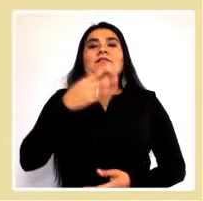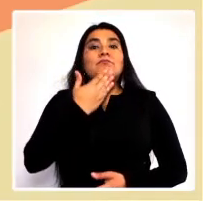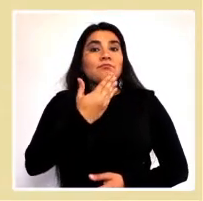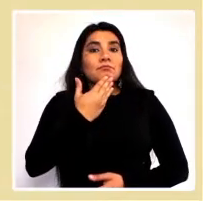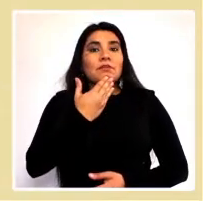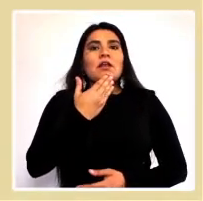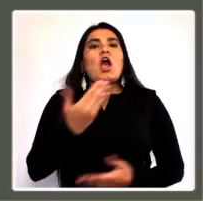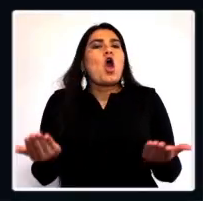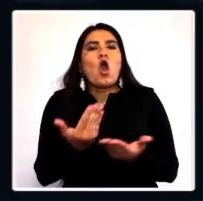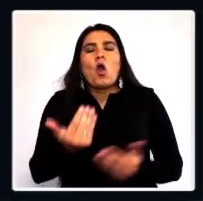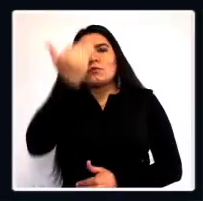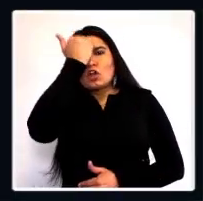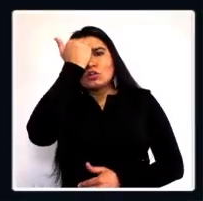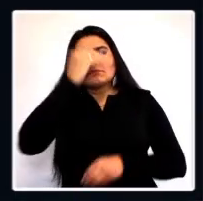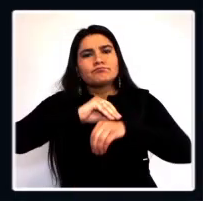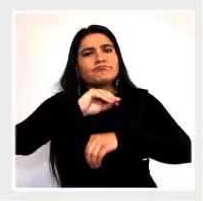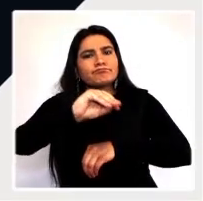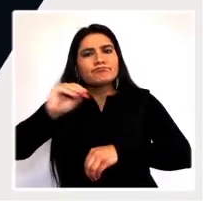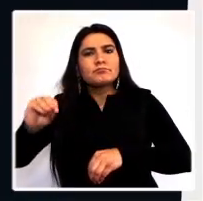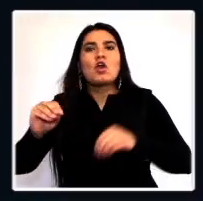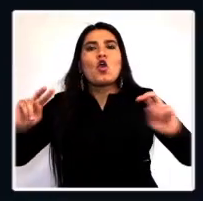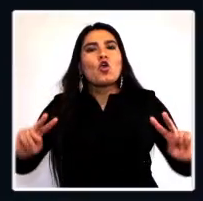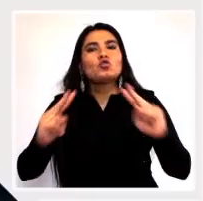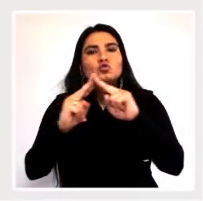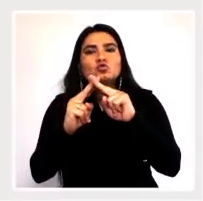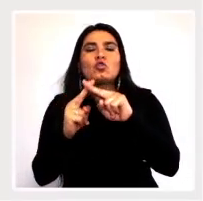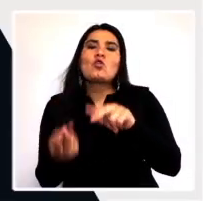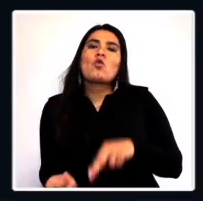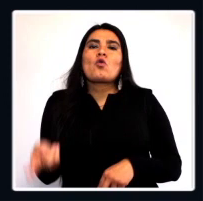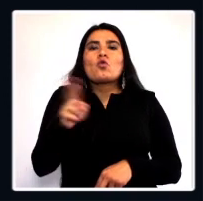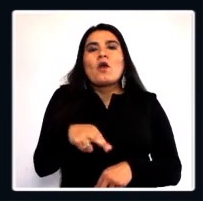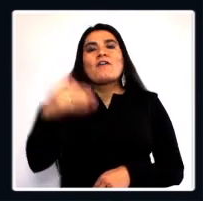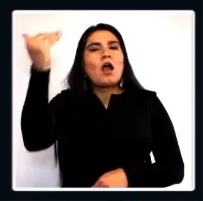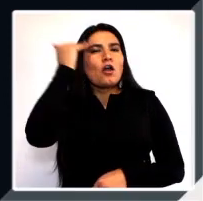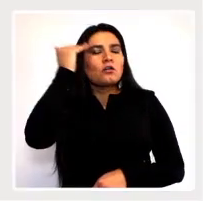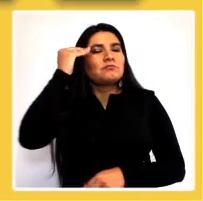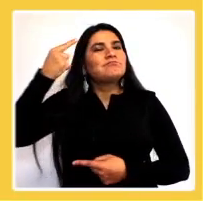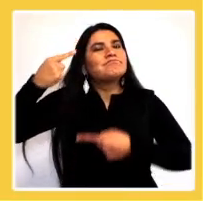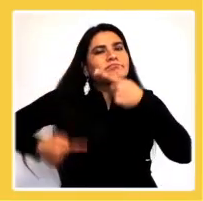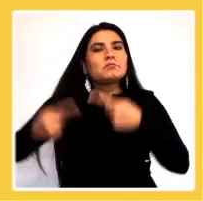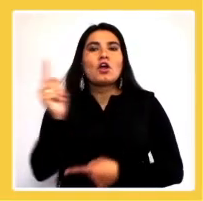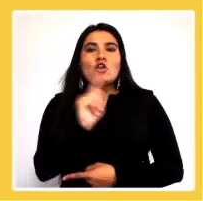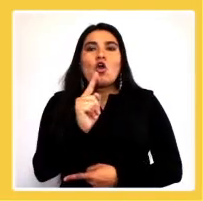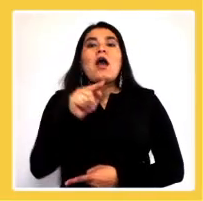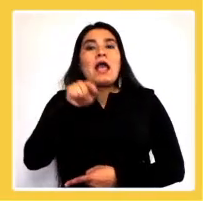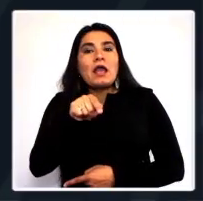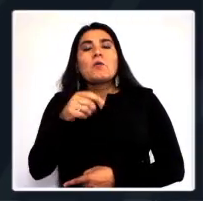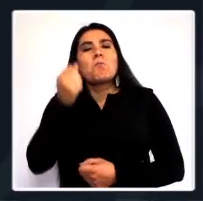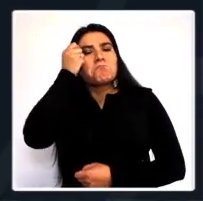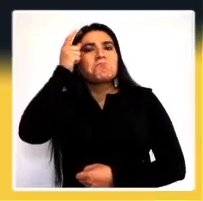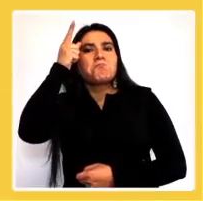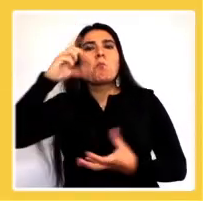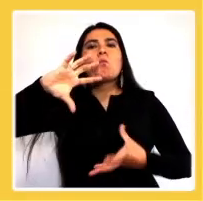también, en la concientización, construcción y reconstrucción de una conciencia no fraccionada, mediante la cual